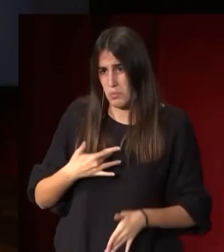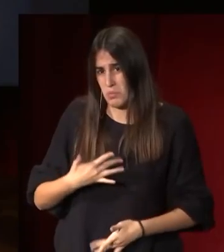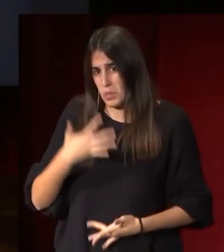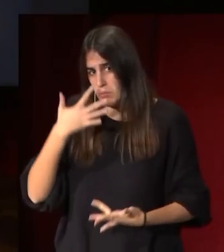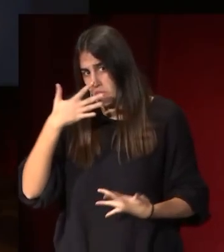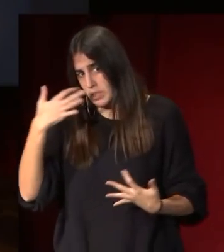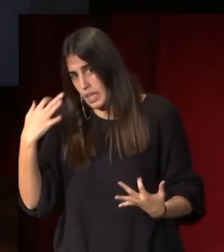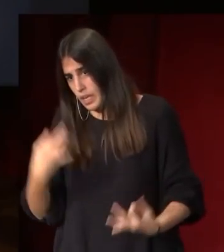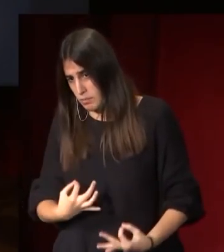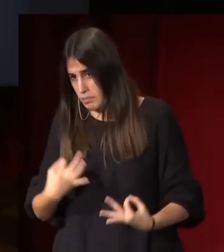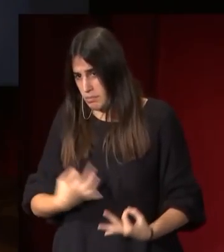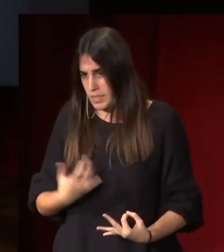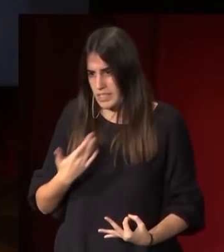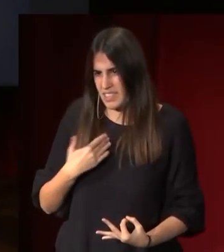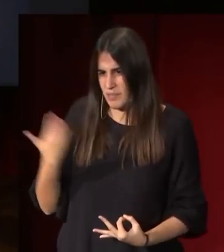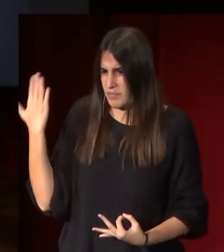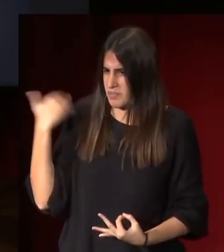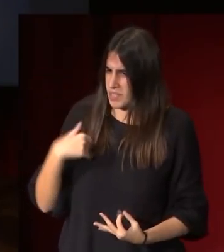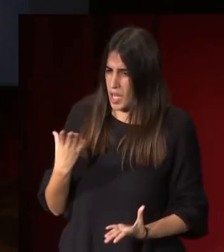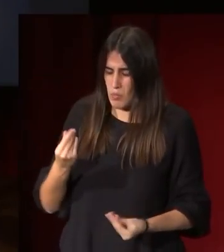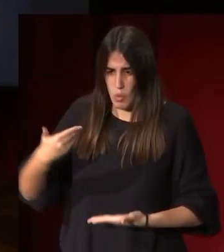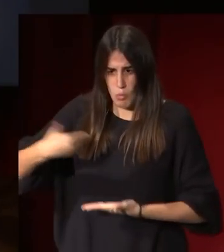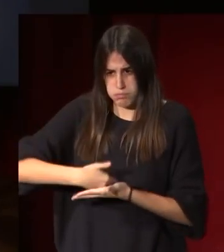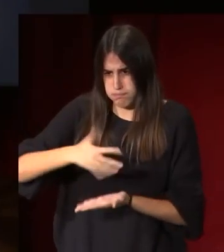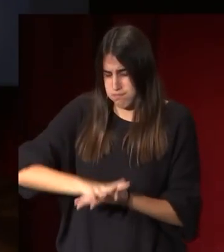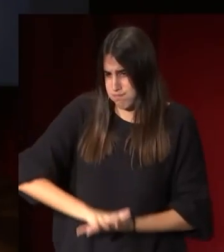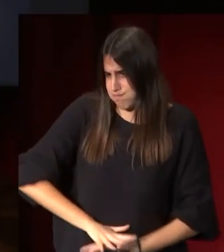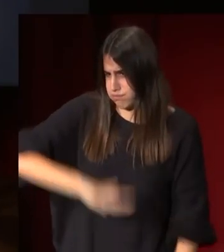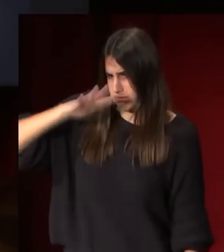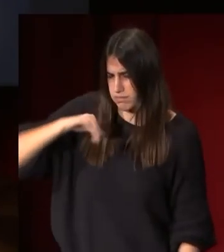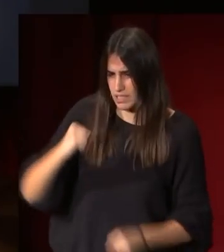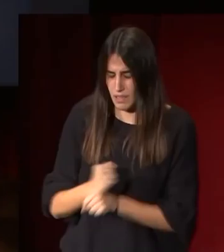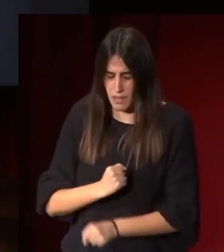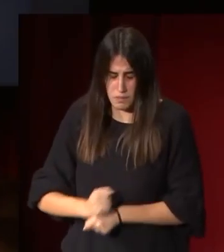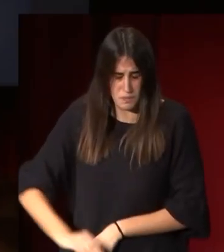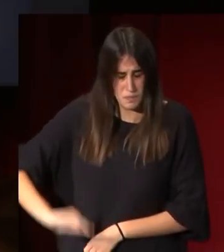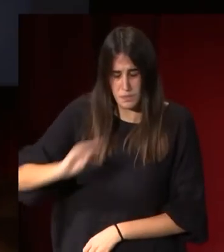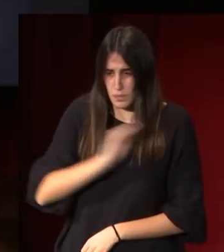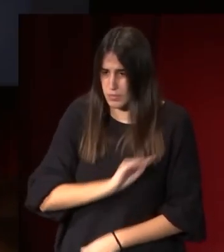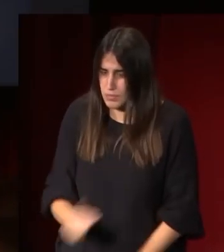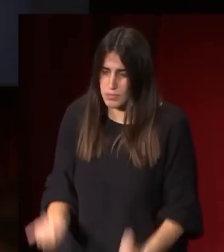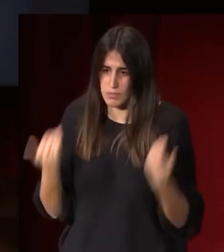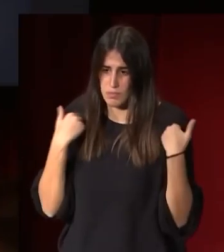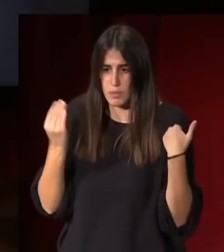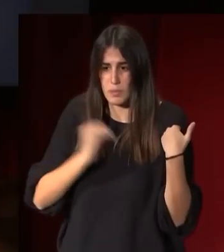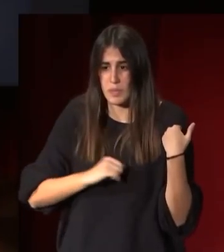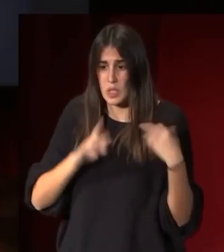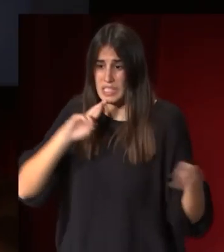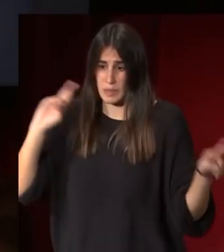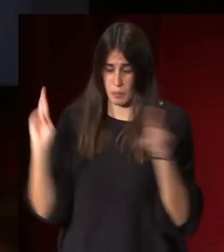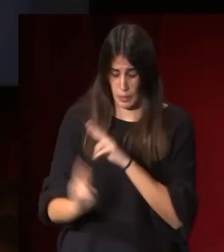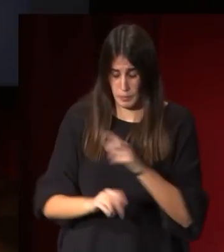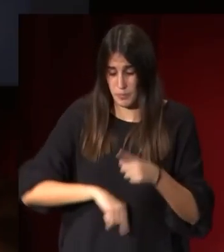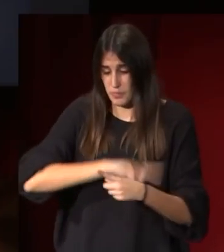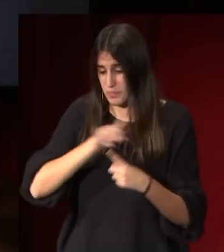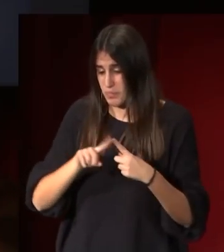y que eso es completamente cierto. Tiene una gran cantidad de encargos en ese momento, tiene una serie de responsabilidades y le dice dos cosas. dice, bueno,